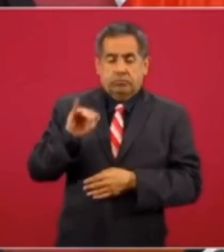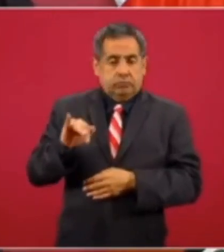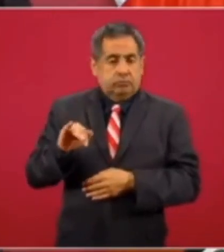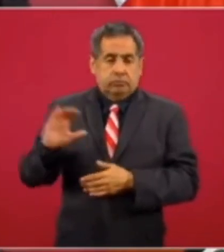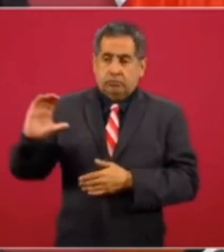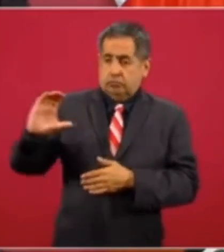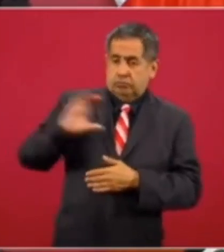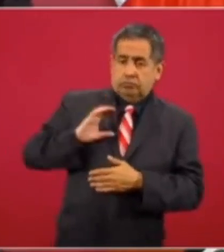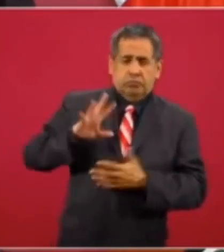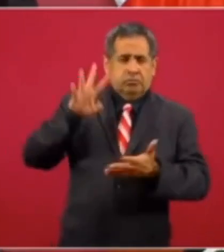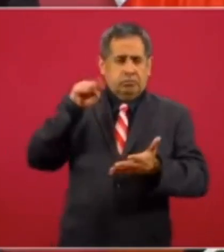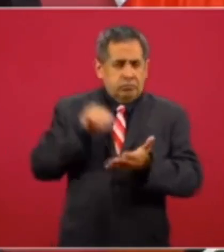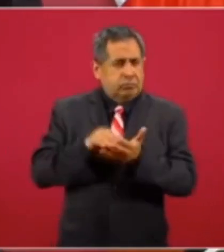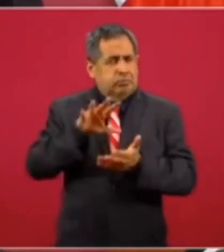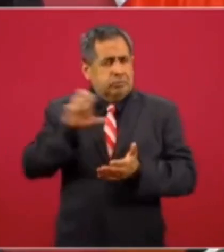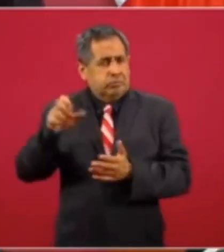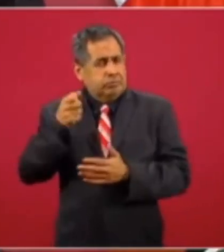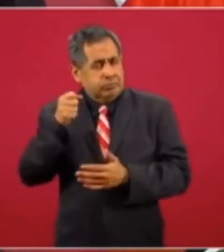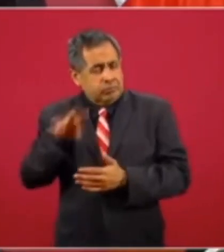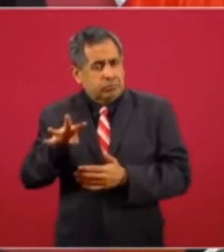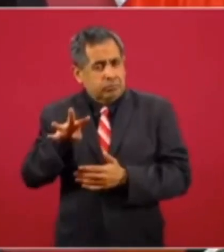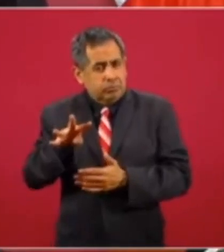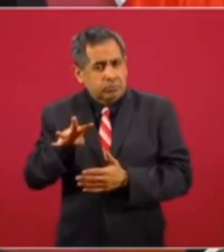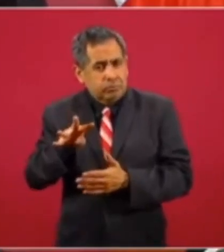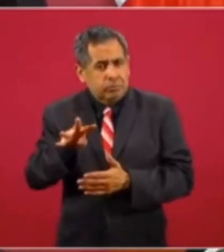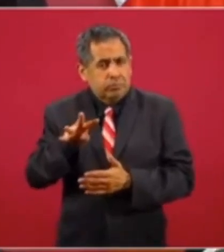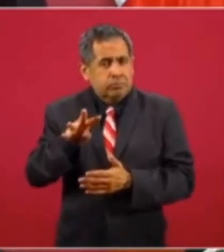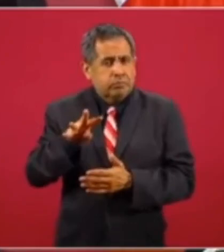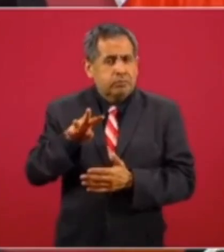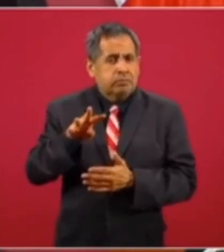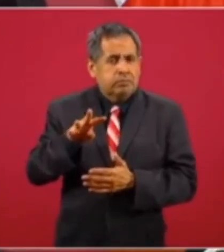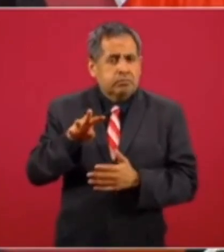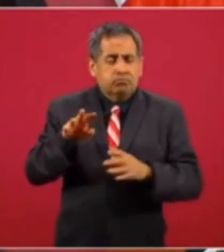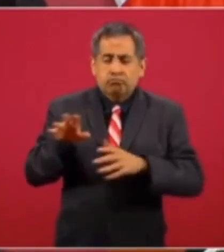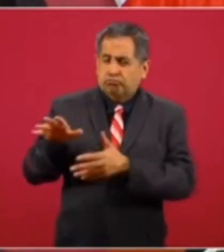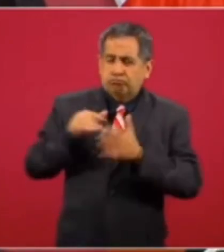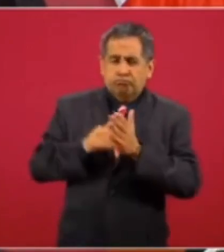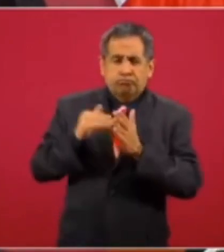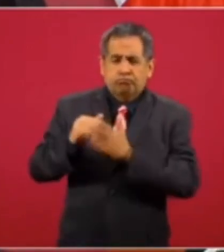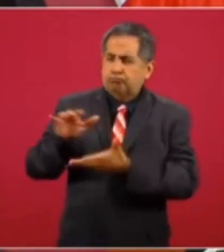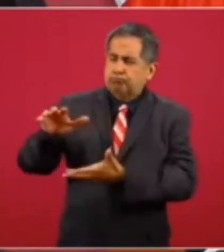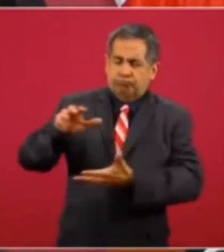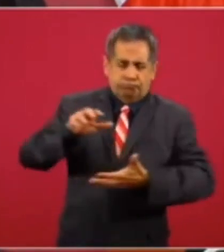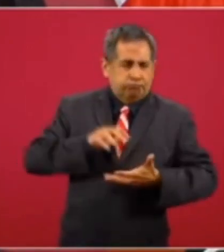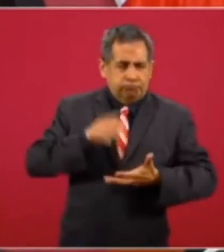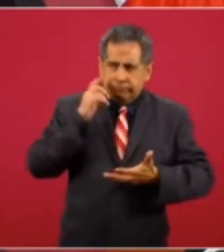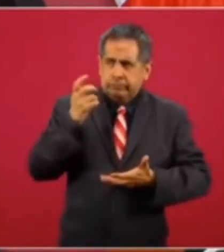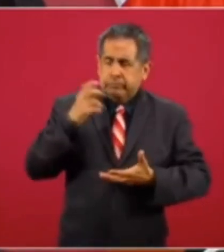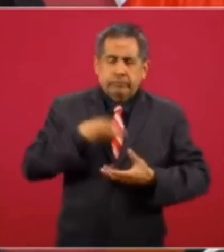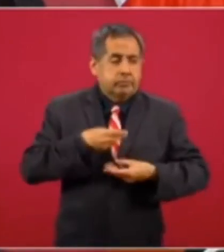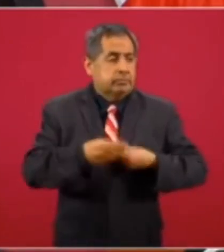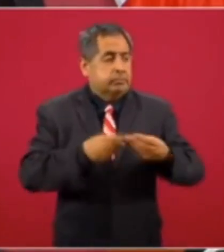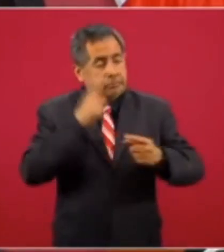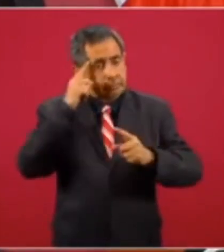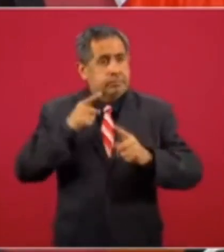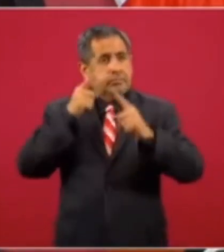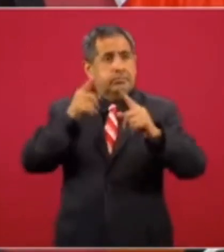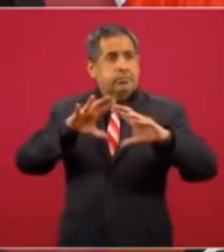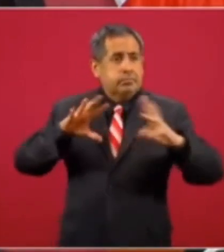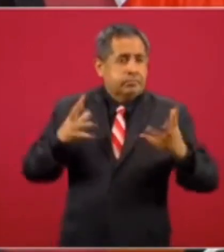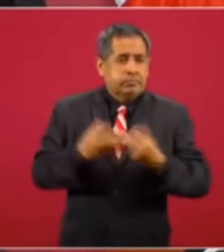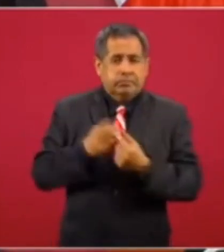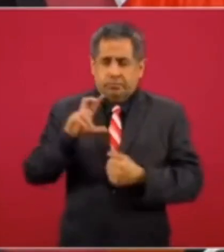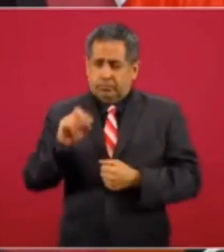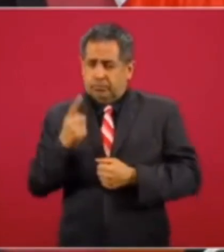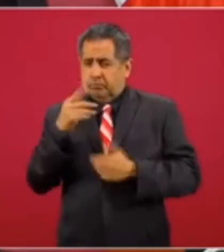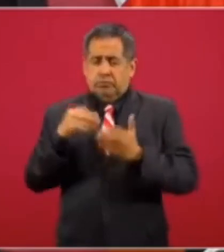de 4 mil 519 de recursos fiscales para obtener una meta de 31 mil